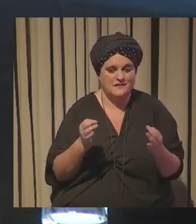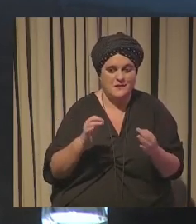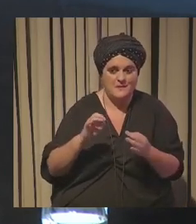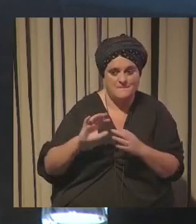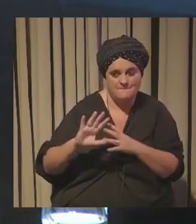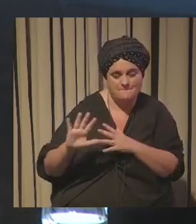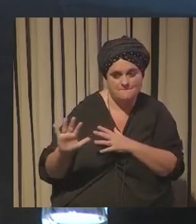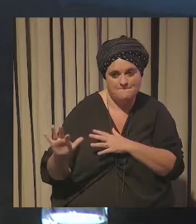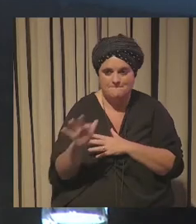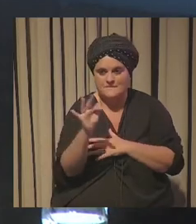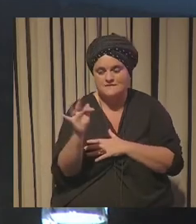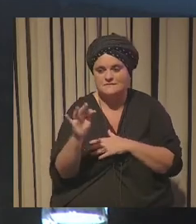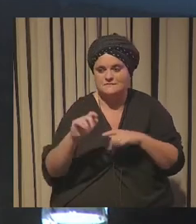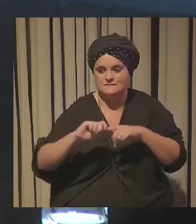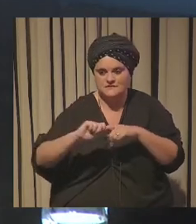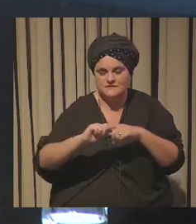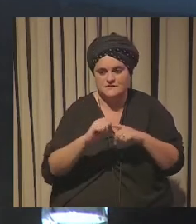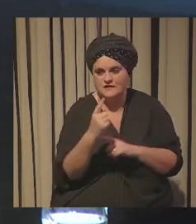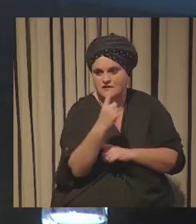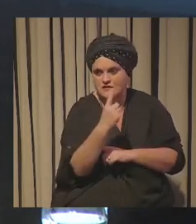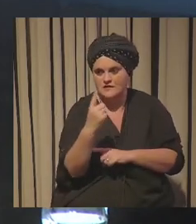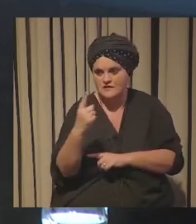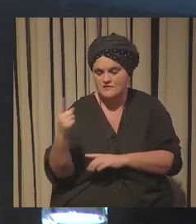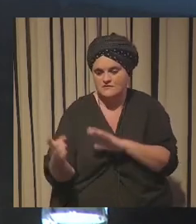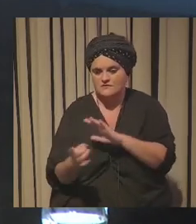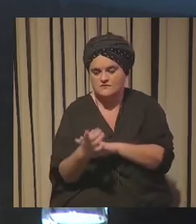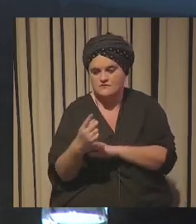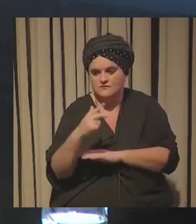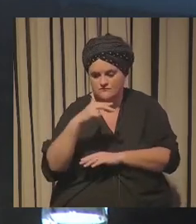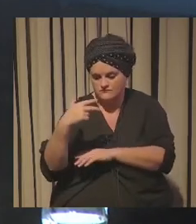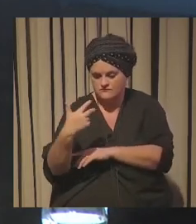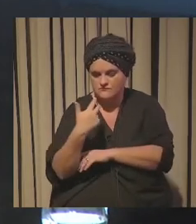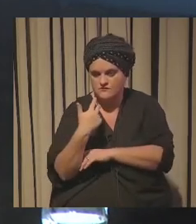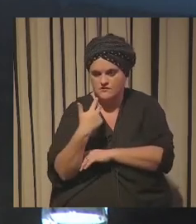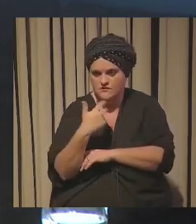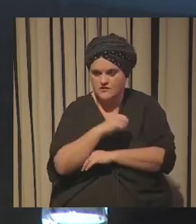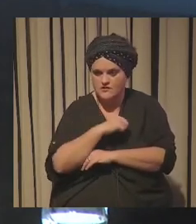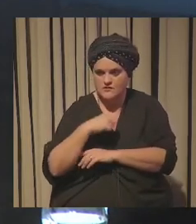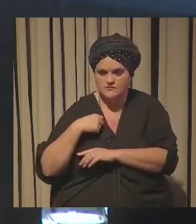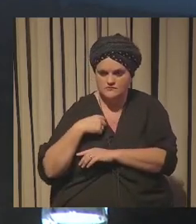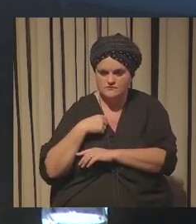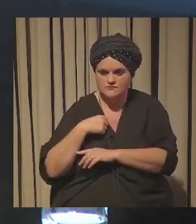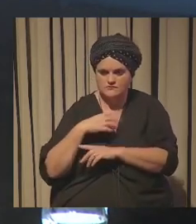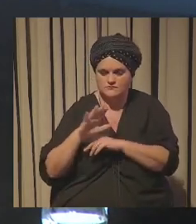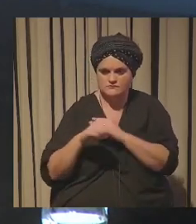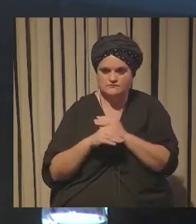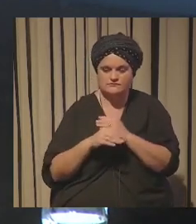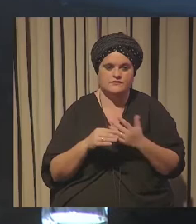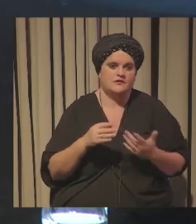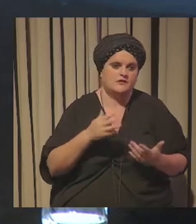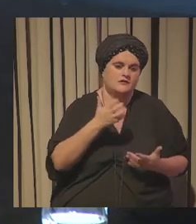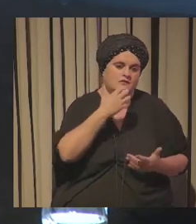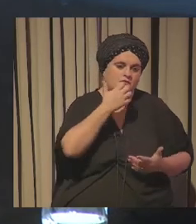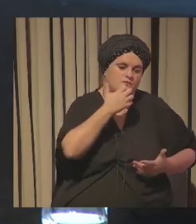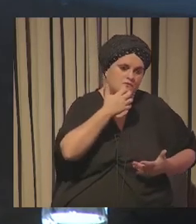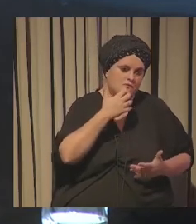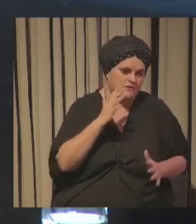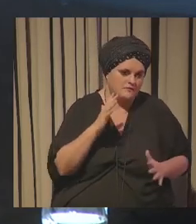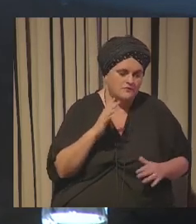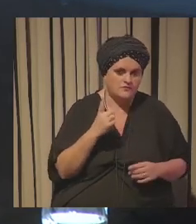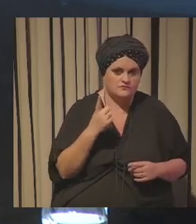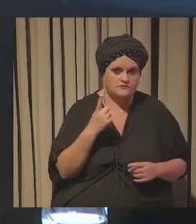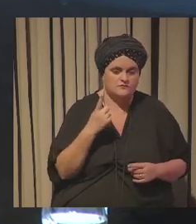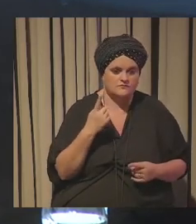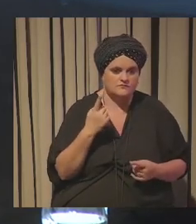mediante el material que han grabado ellos mismos y de hecho una anécdota es que cuando